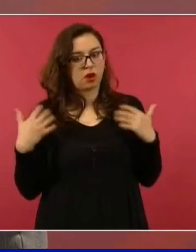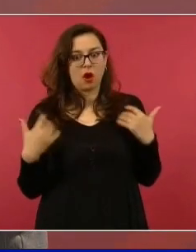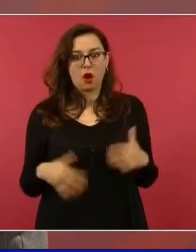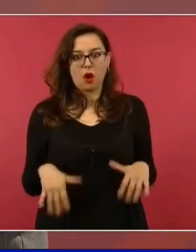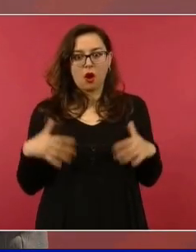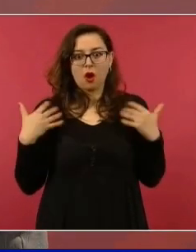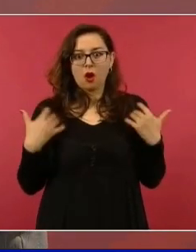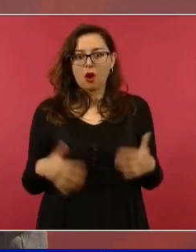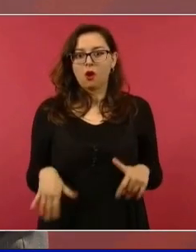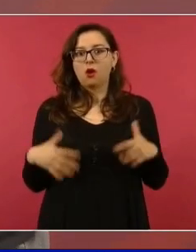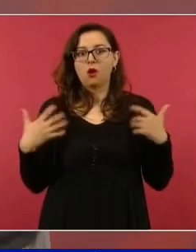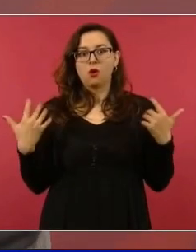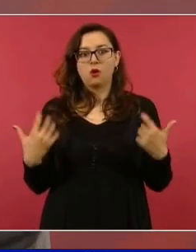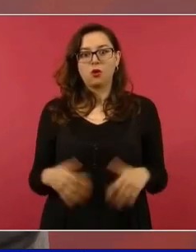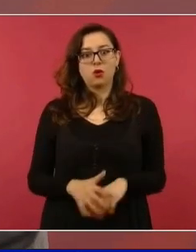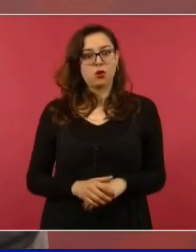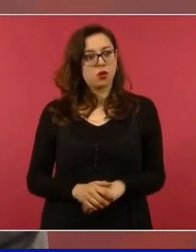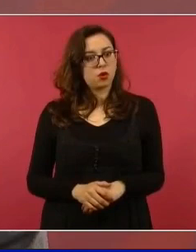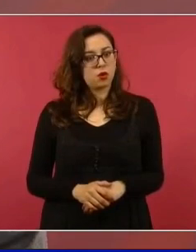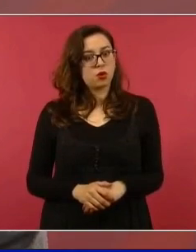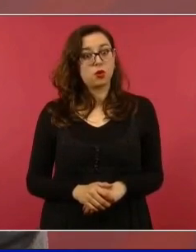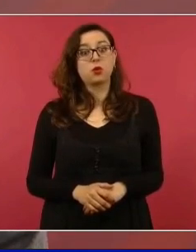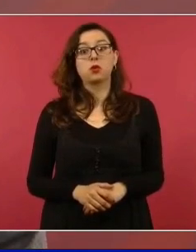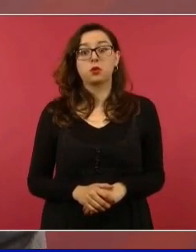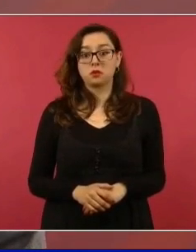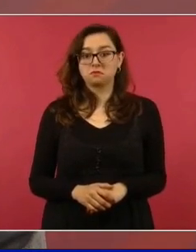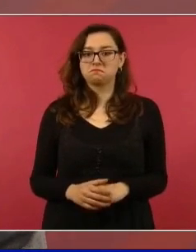Que viva la libertad,